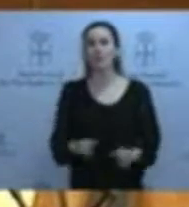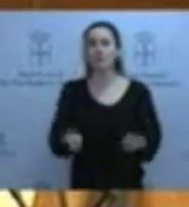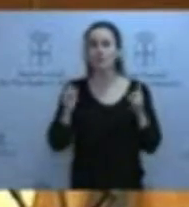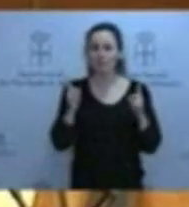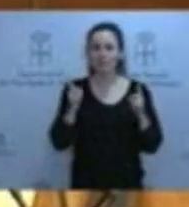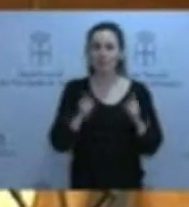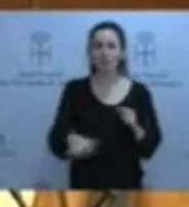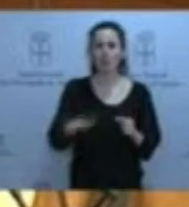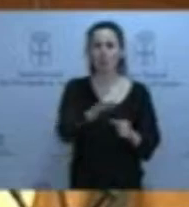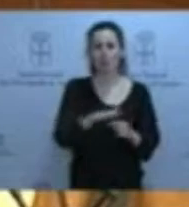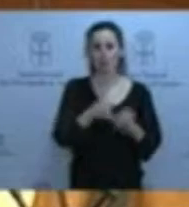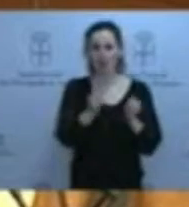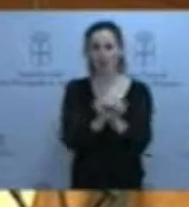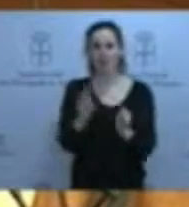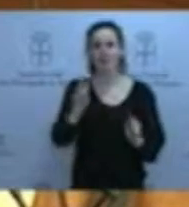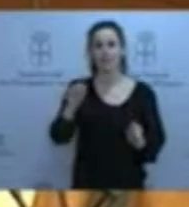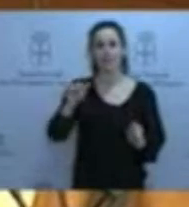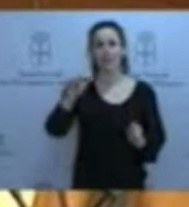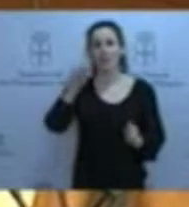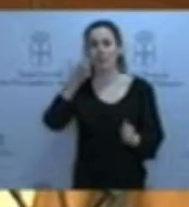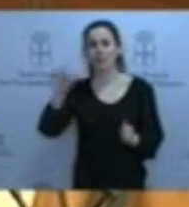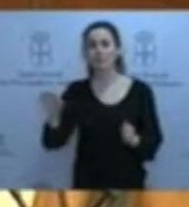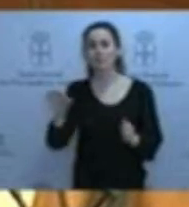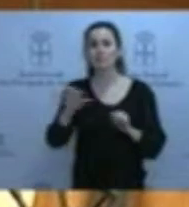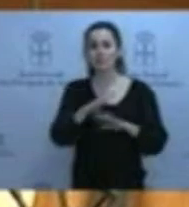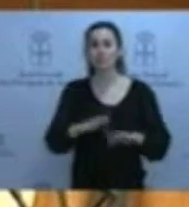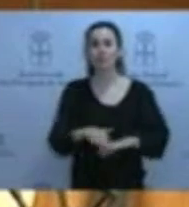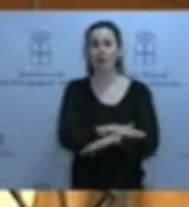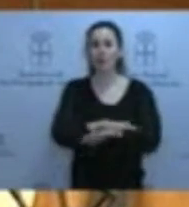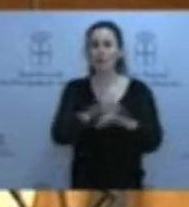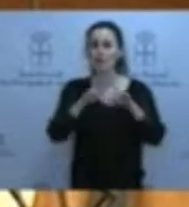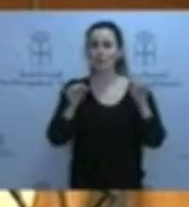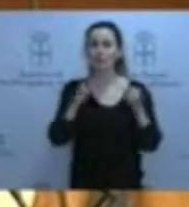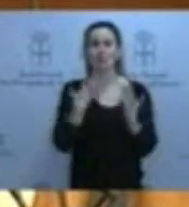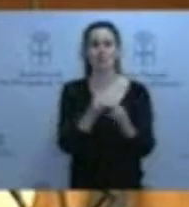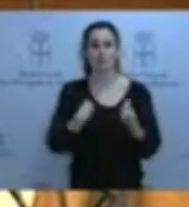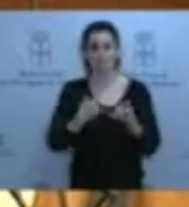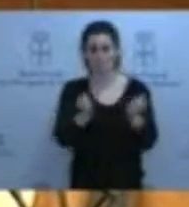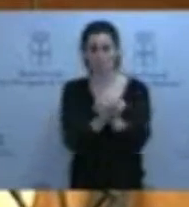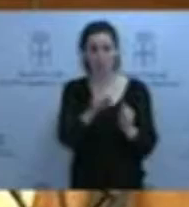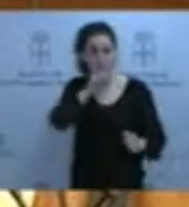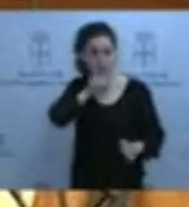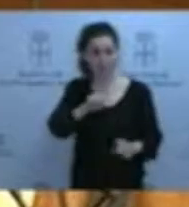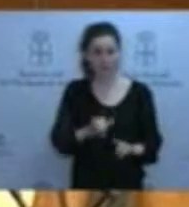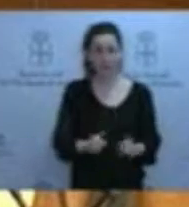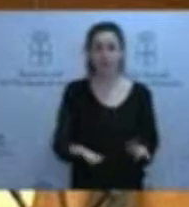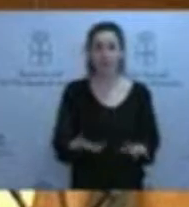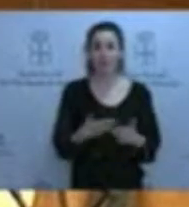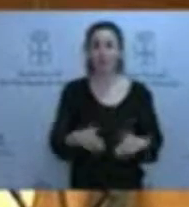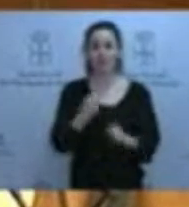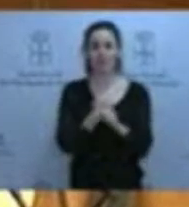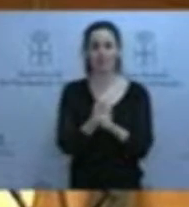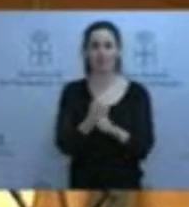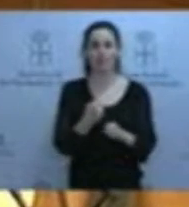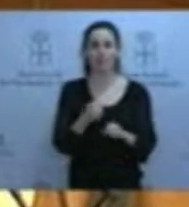Valdés y yo creo que esto es una muestra relevante del compromiso del gobierno de Asturias con el municipio. Como le digo, estamos trabajando ahora